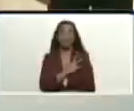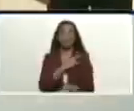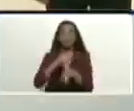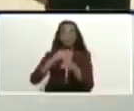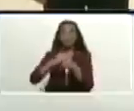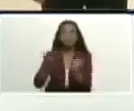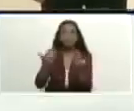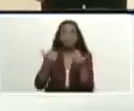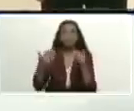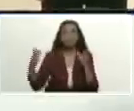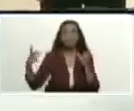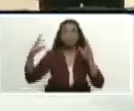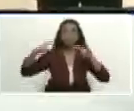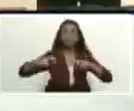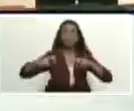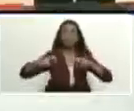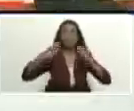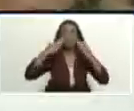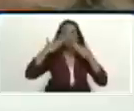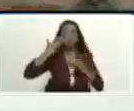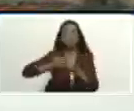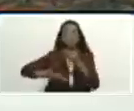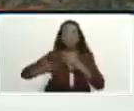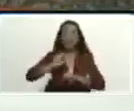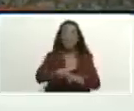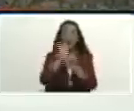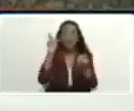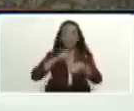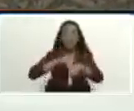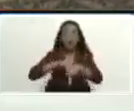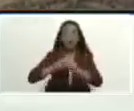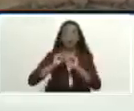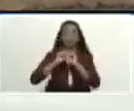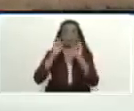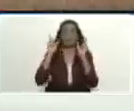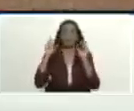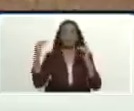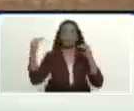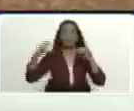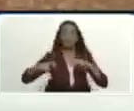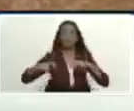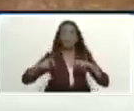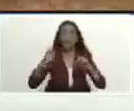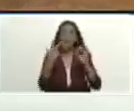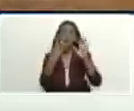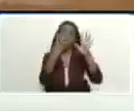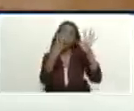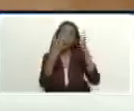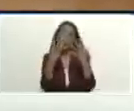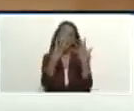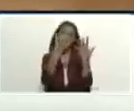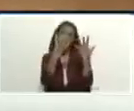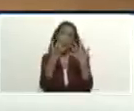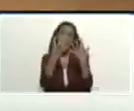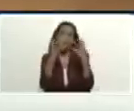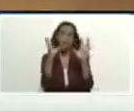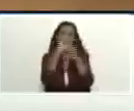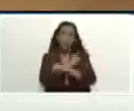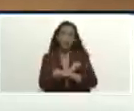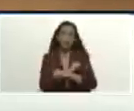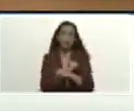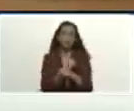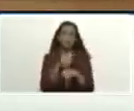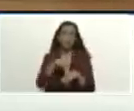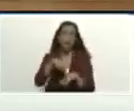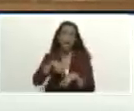allí estuvimos temprano eran las nueve de la mañana del Brasil ocho de la